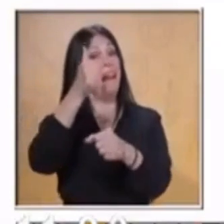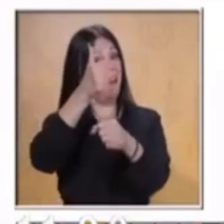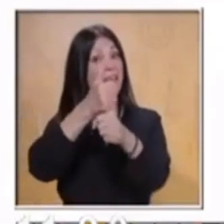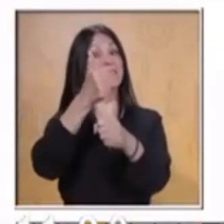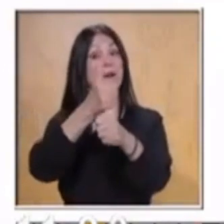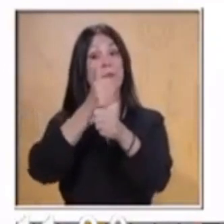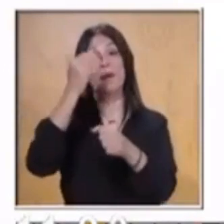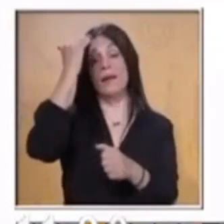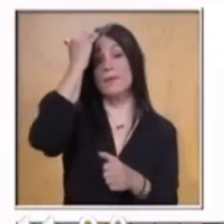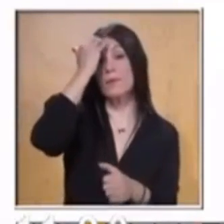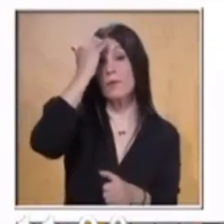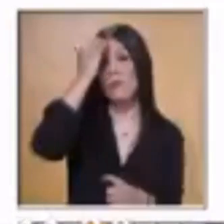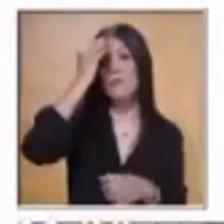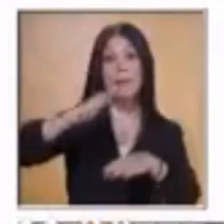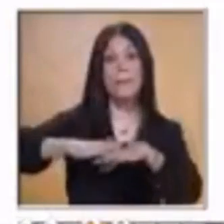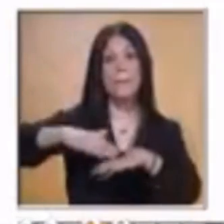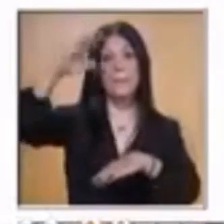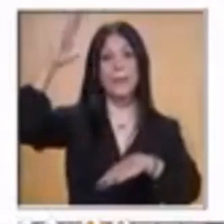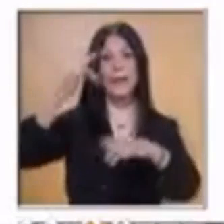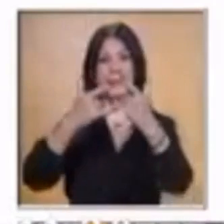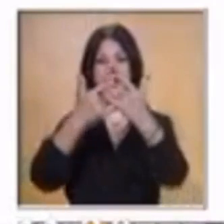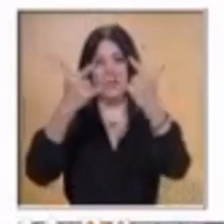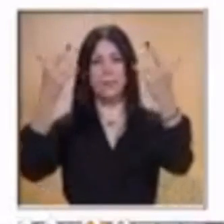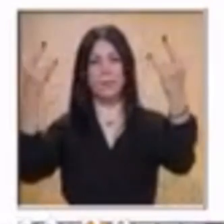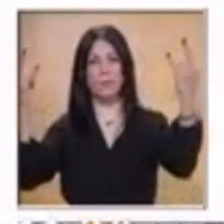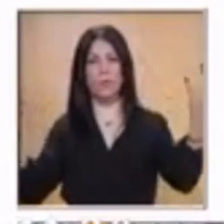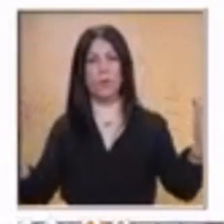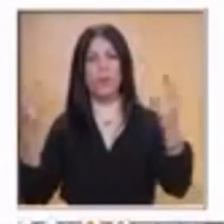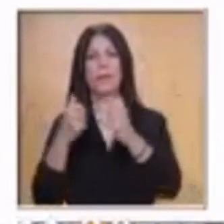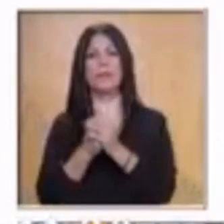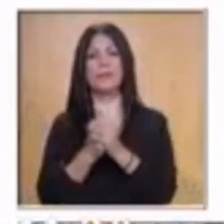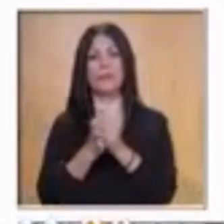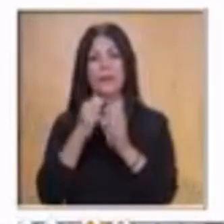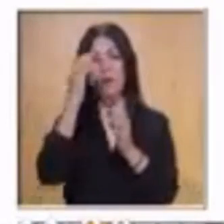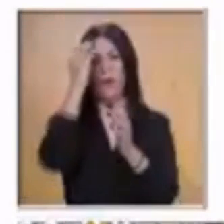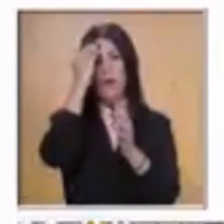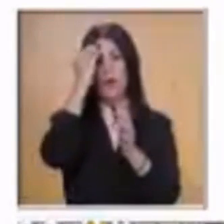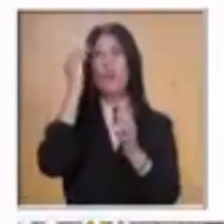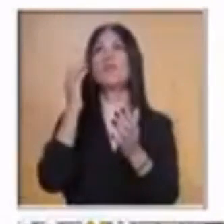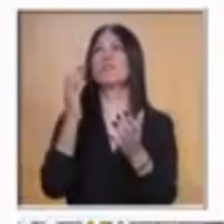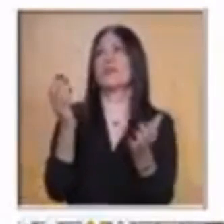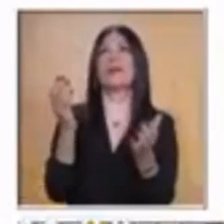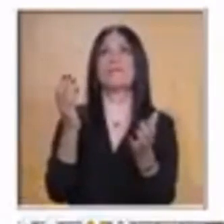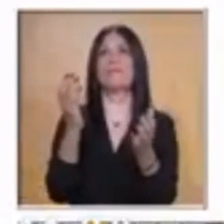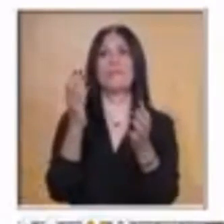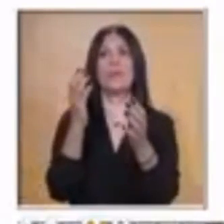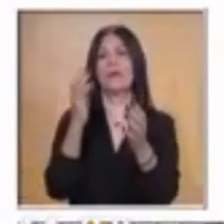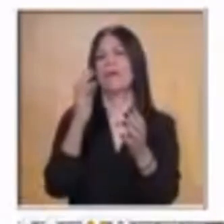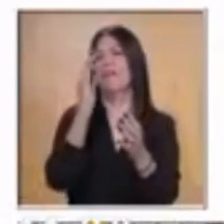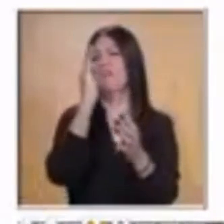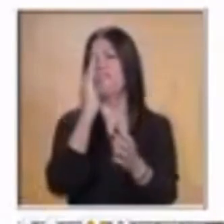más acerca de estas historias. También te pueden dar a conocer lo que son las fábulas u otros cuentos